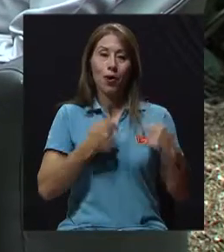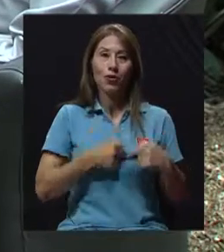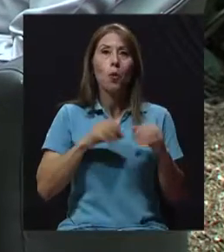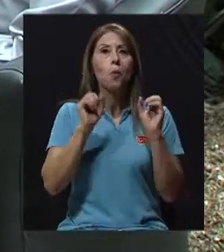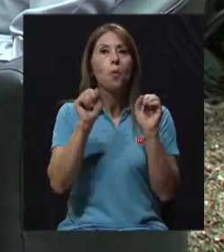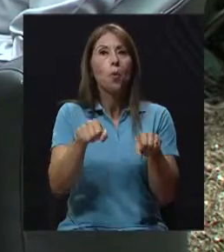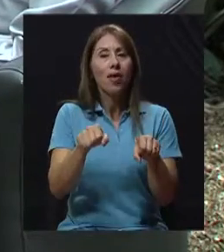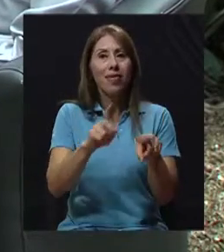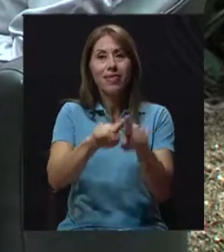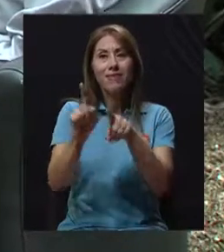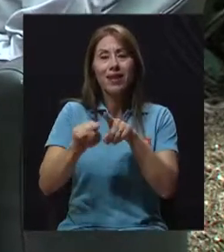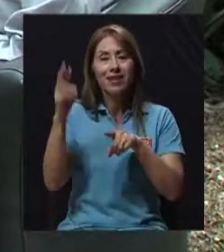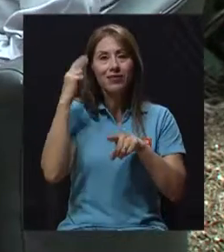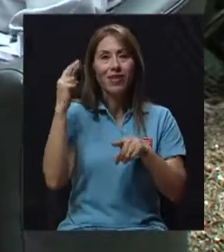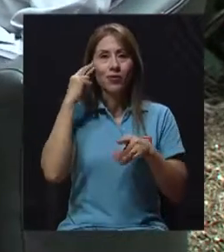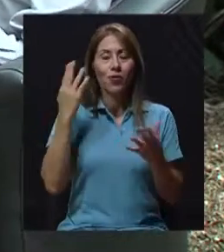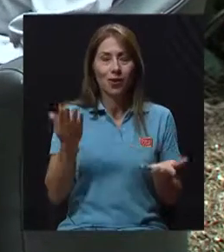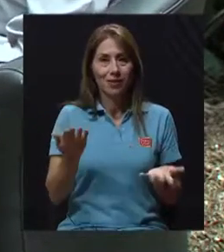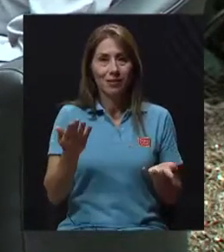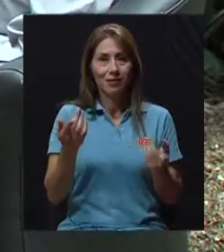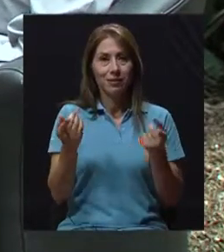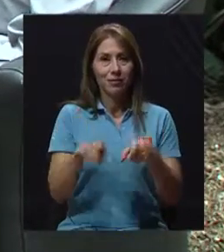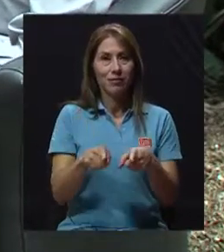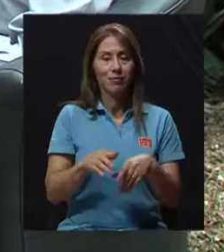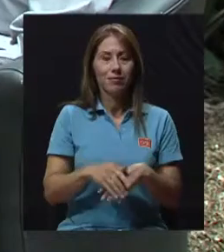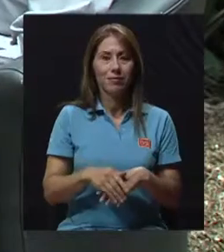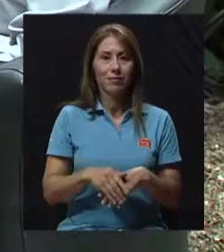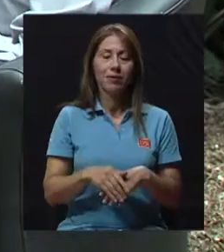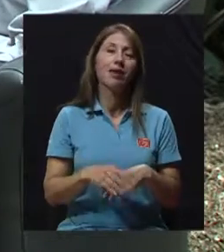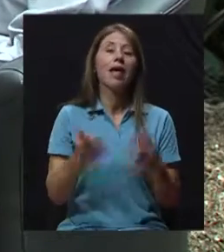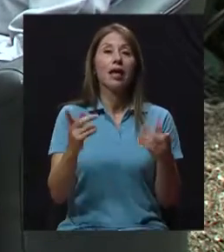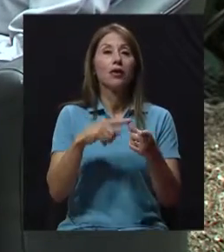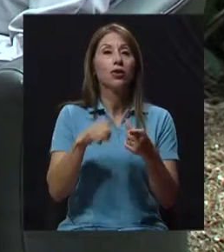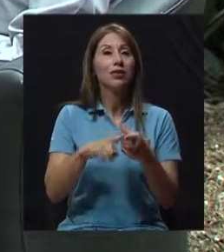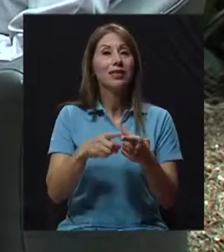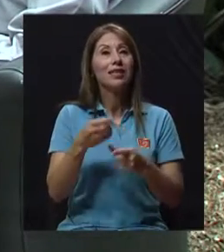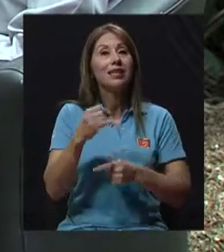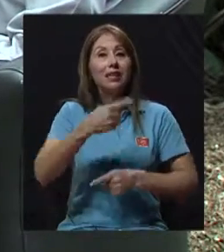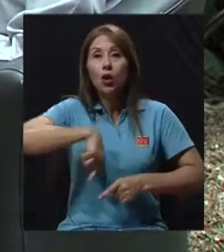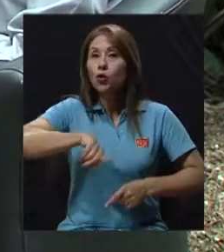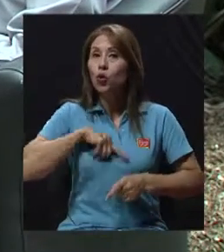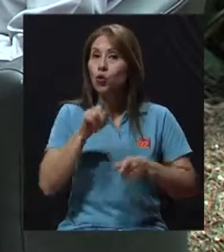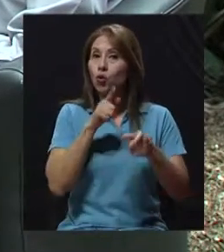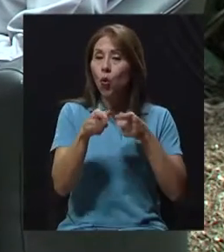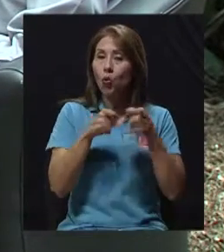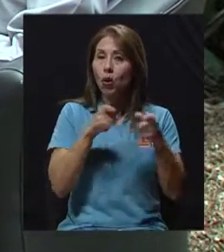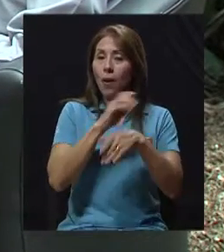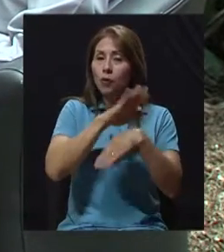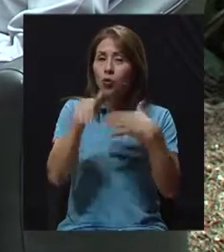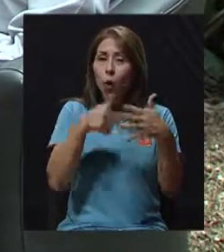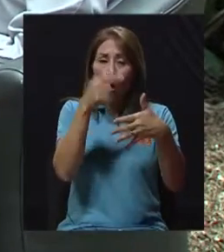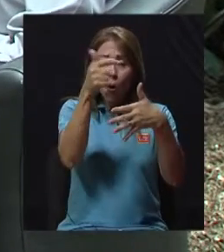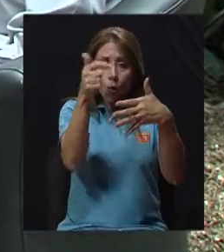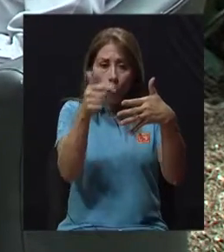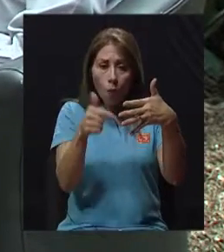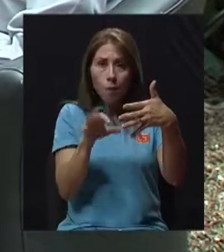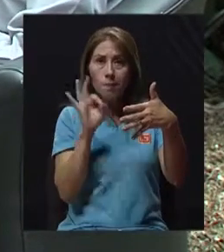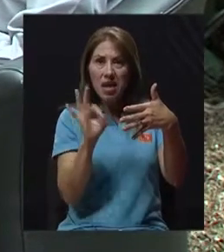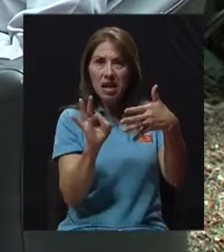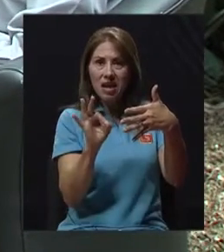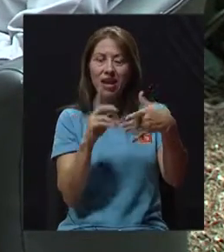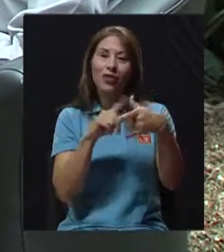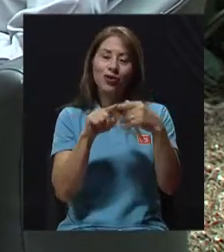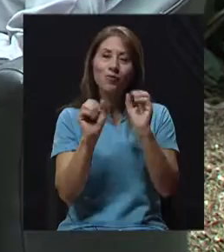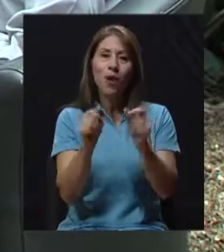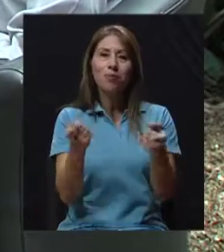solamente es porque no hago ejercicio es que me da un infarto sino que tiene diferentes factores. Entonces si no controlamos todos esos factores, entonces si alguno de ellos no